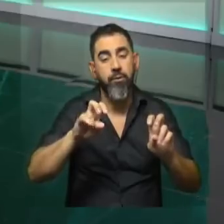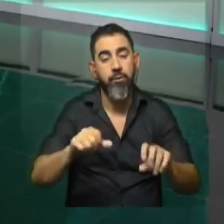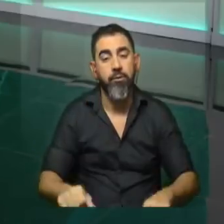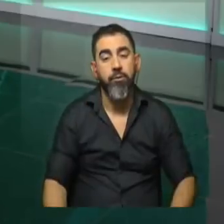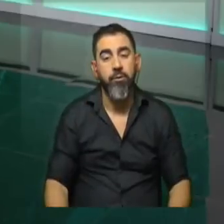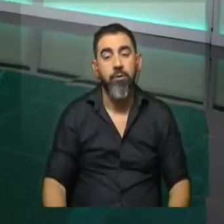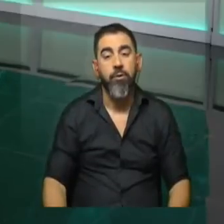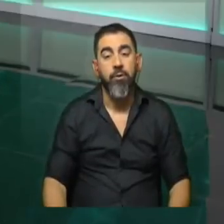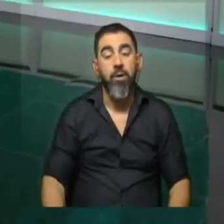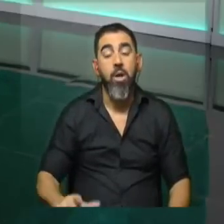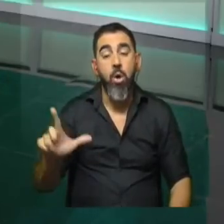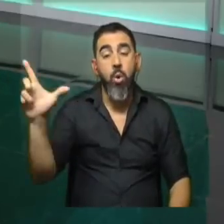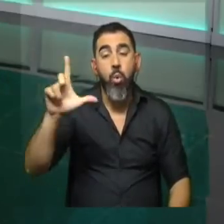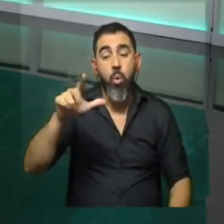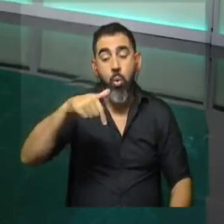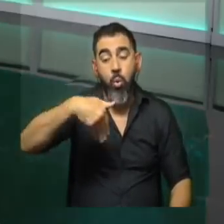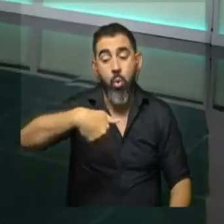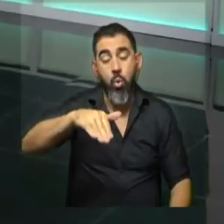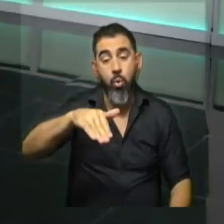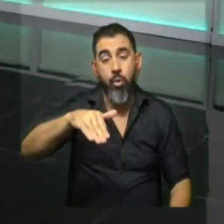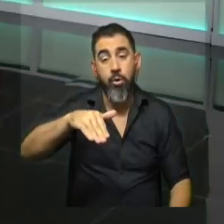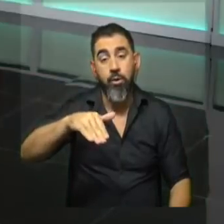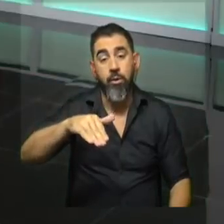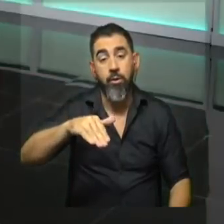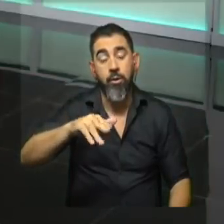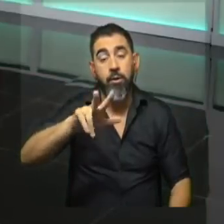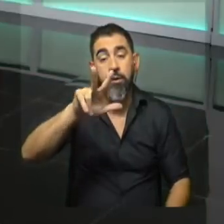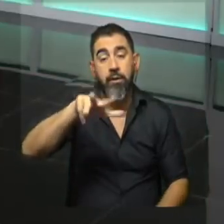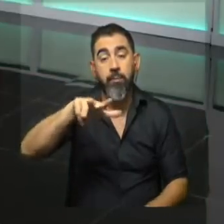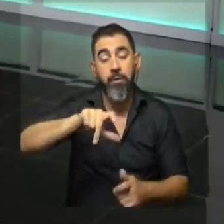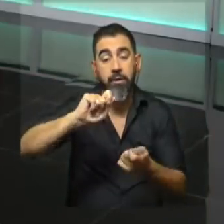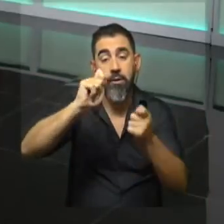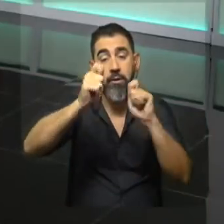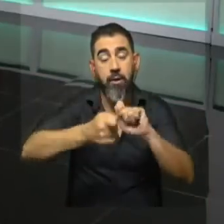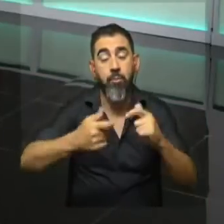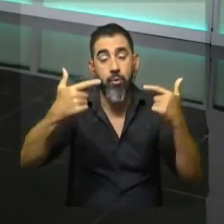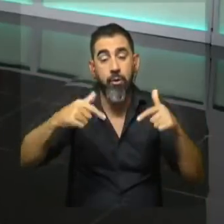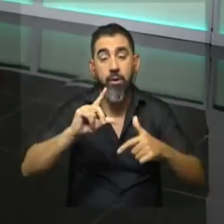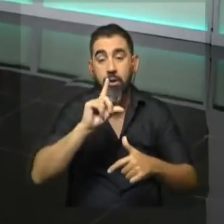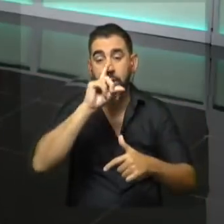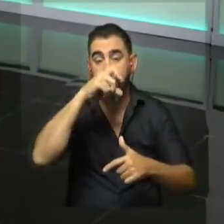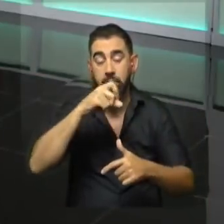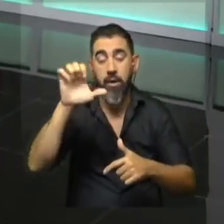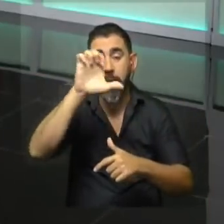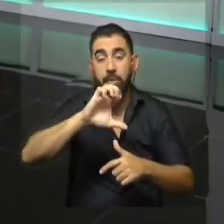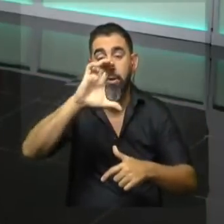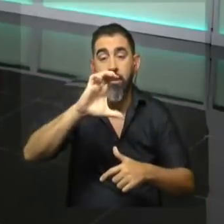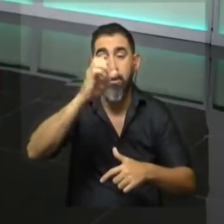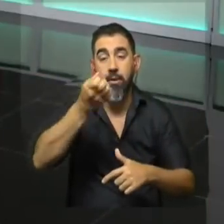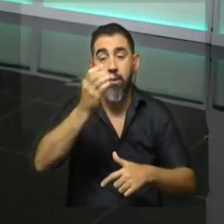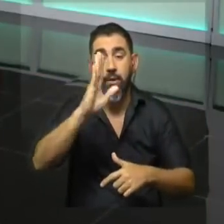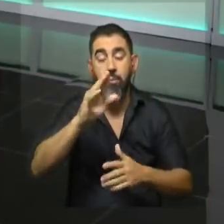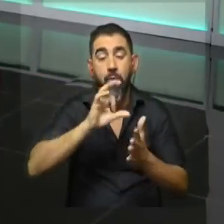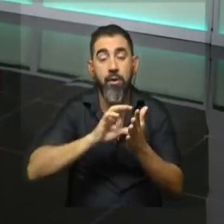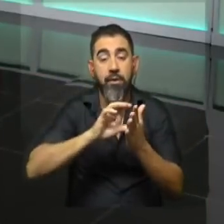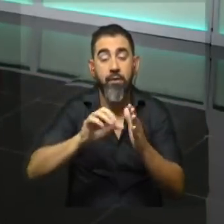Noticias. Desde este lunes rigen los tres meses de transición entre la Intendencia de Montevideo y la empresa CAP por servicios